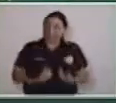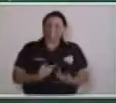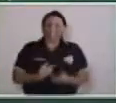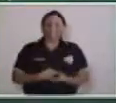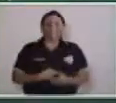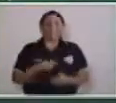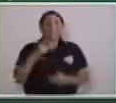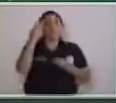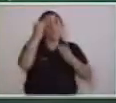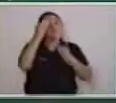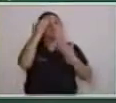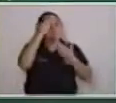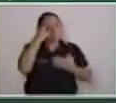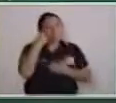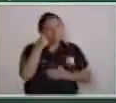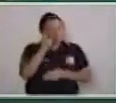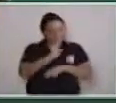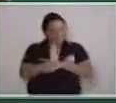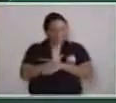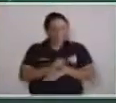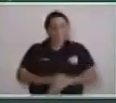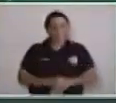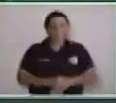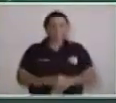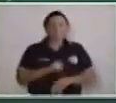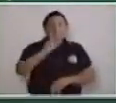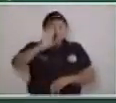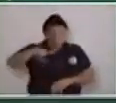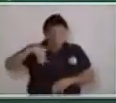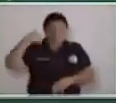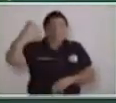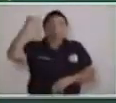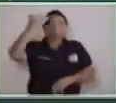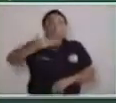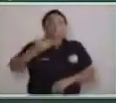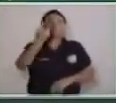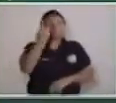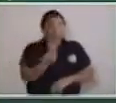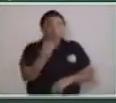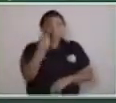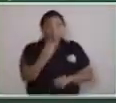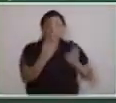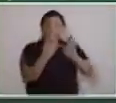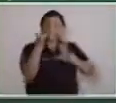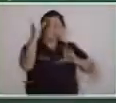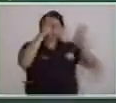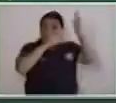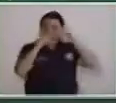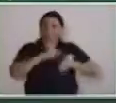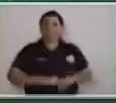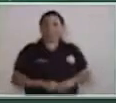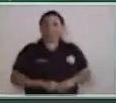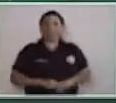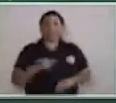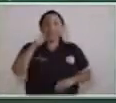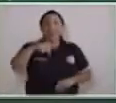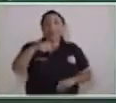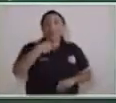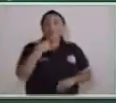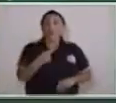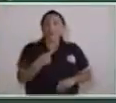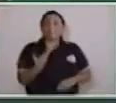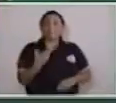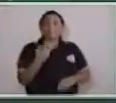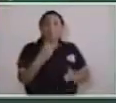agradecemos por acompañarnos una vez más Los esperamos en una nueva canción en Cantemos en Casa Así es, ahora los